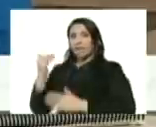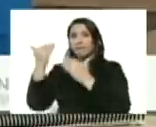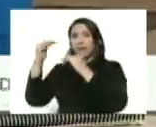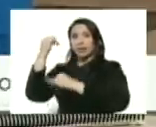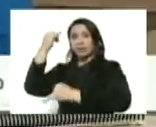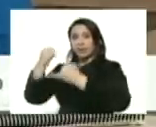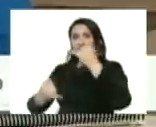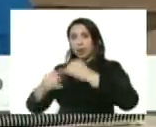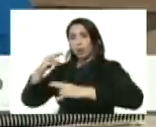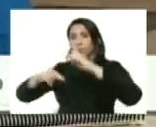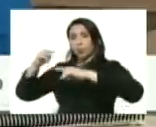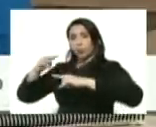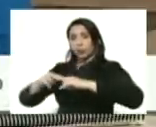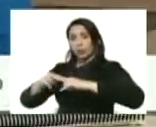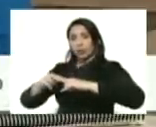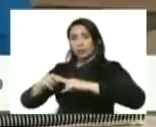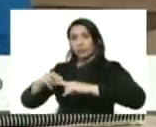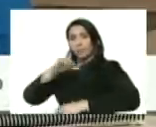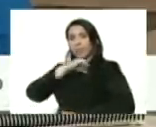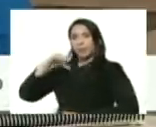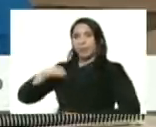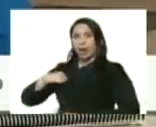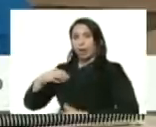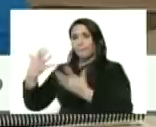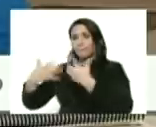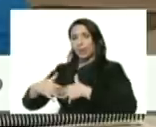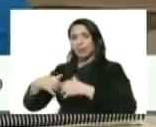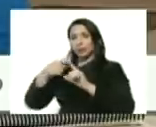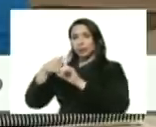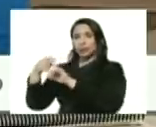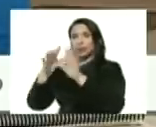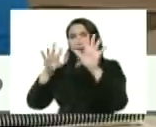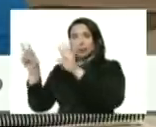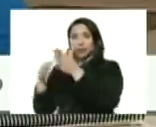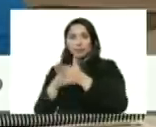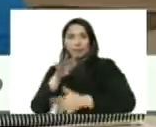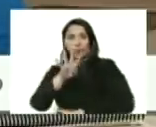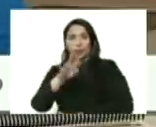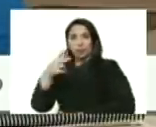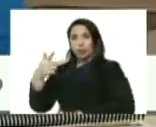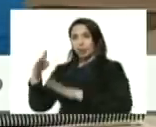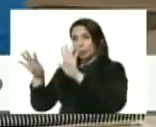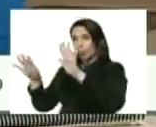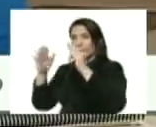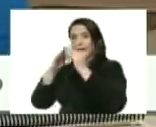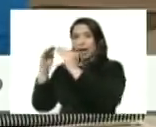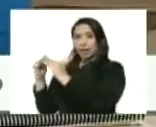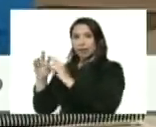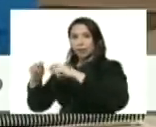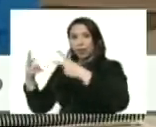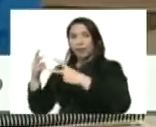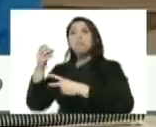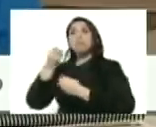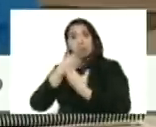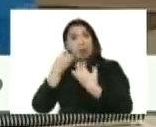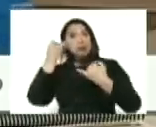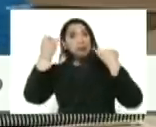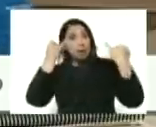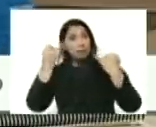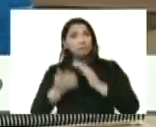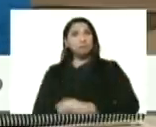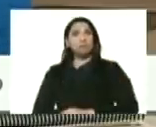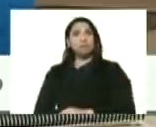finales constructivas del sector privado que suman 17.439 viviendas muy buena idea muy buena idea